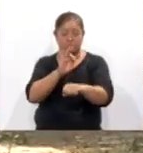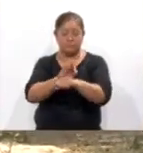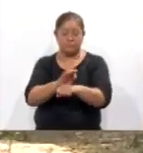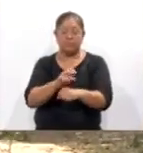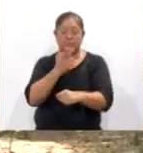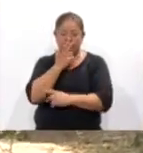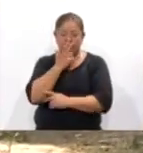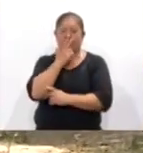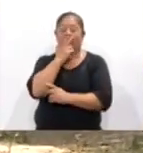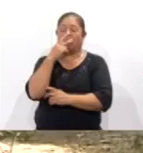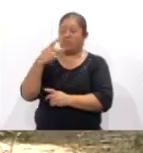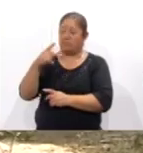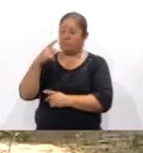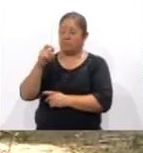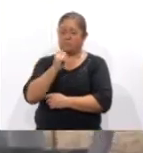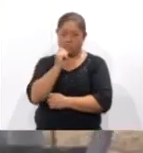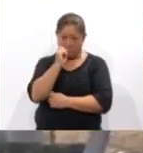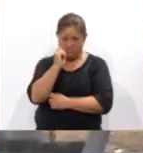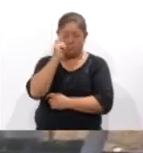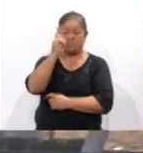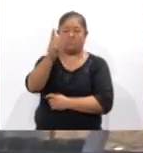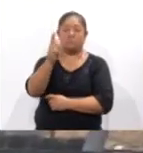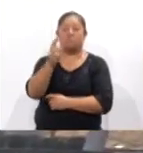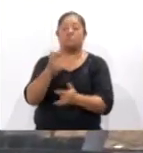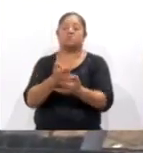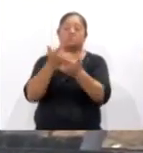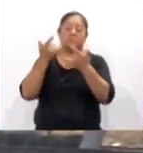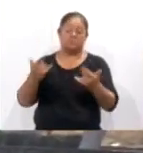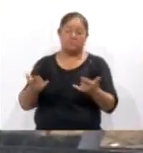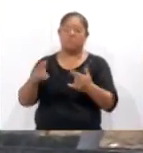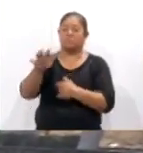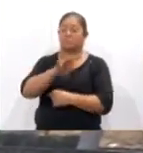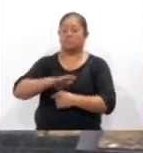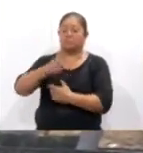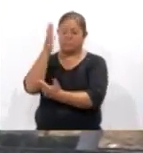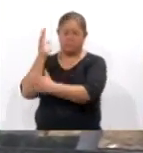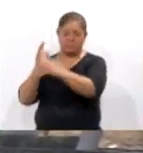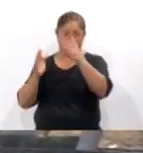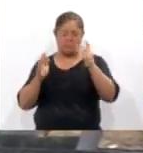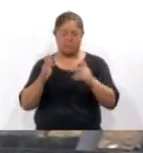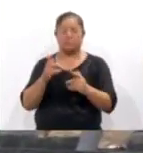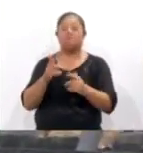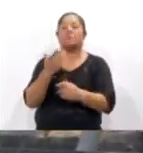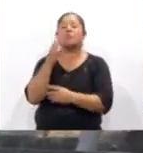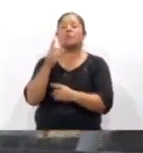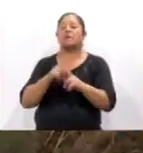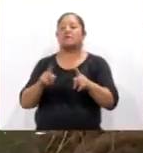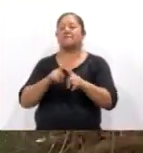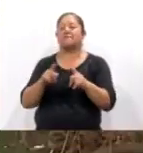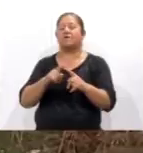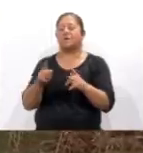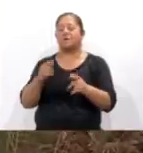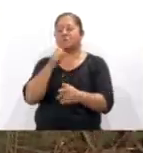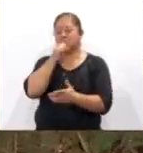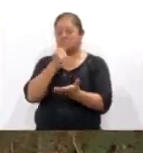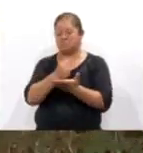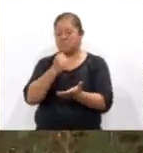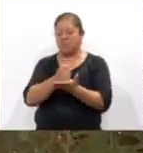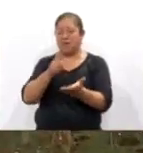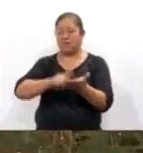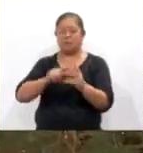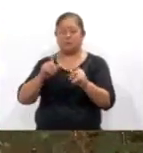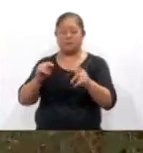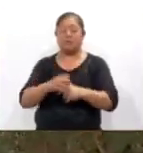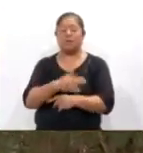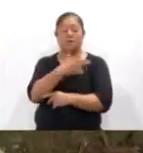el legado espiritual, histórico y ecológico de las especies de árboles en la entidad. Hilda Margarita Castro-Cuamatzin, integrante